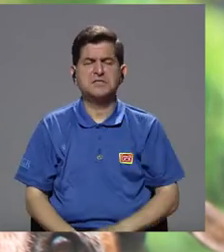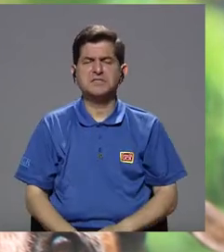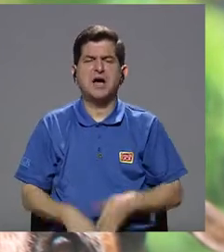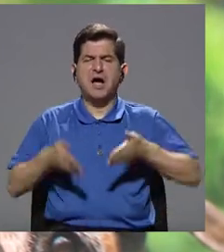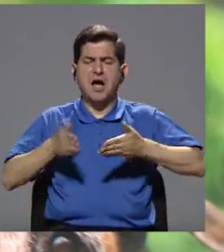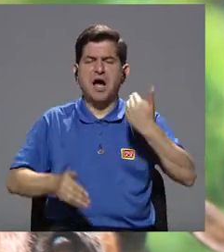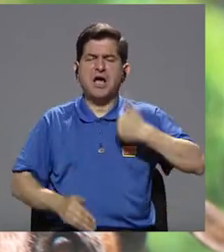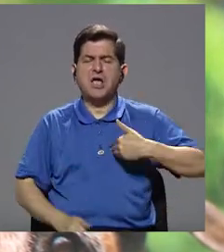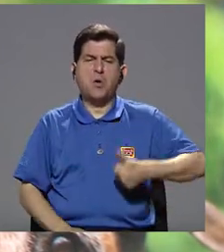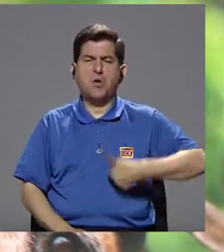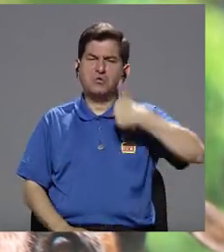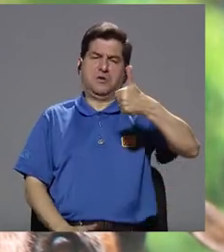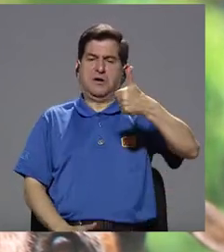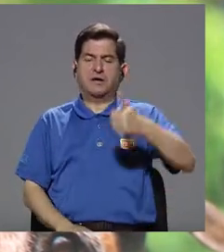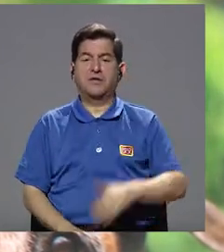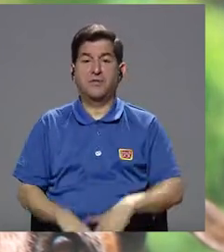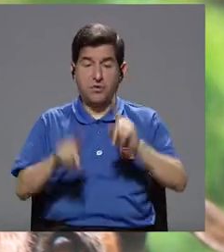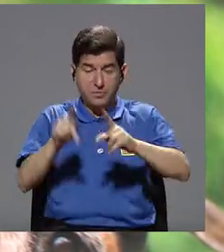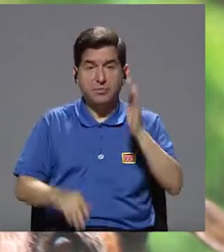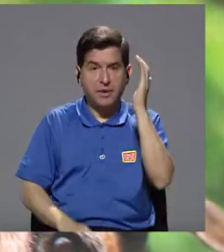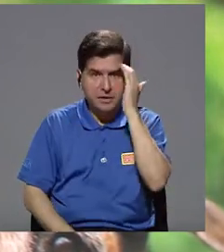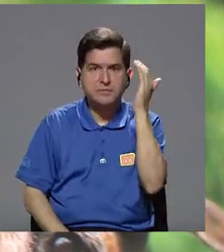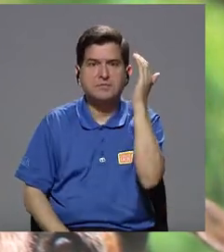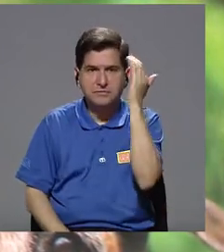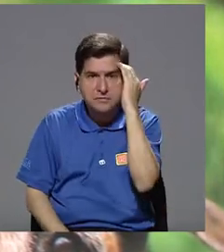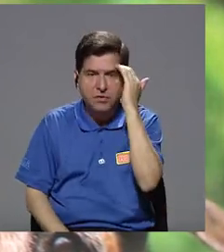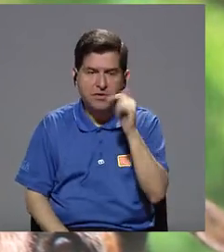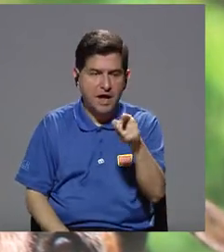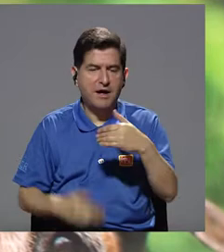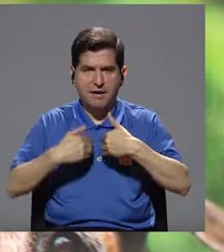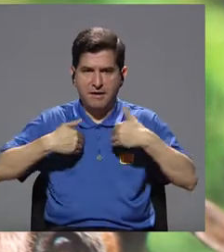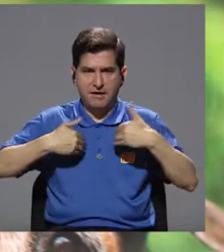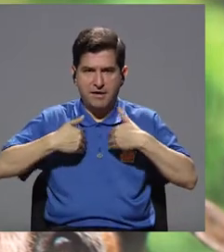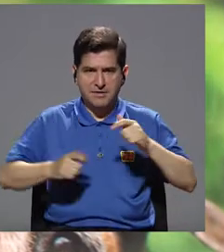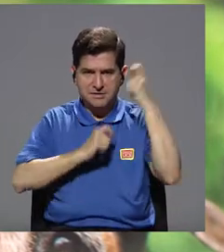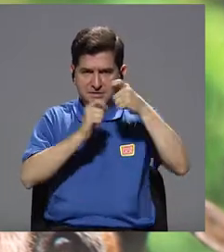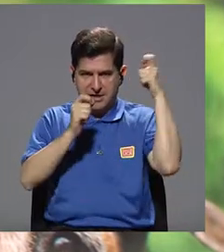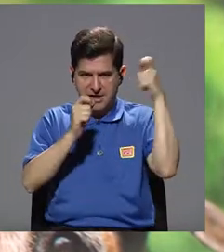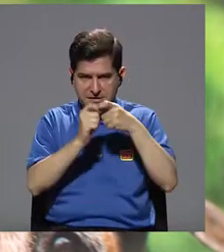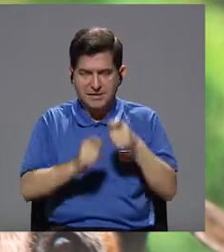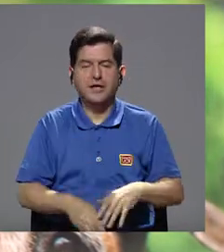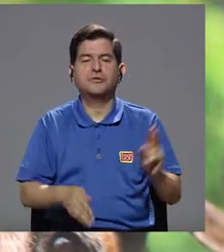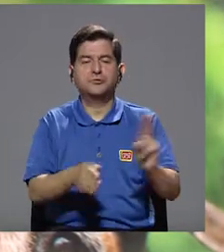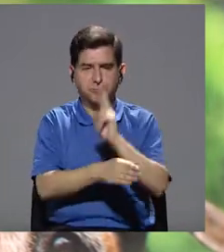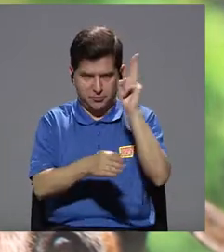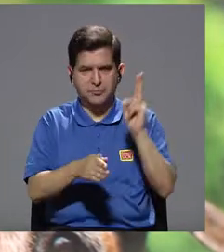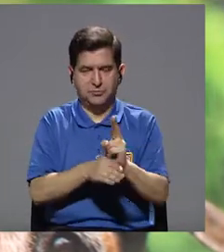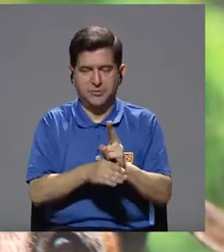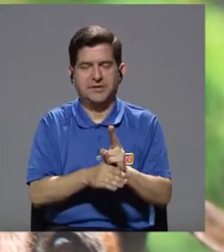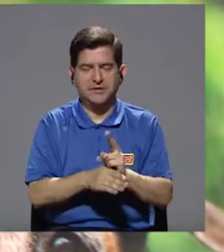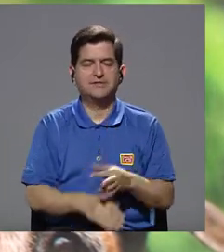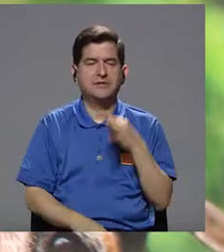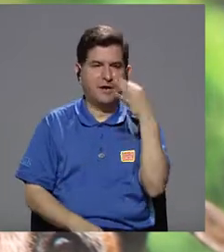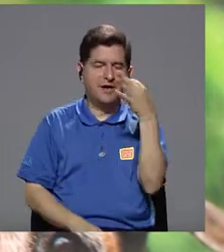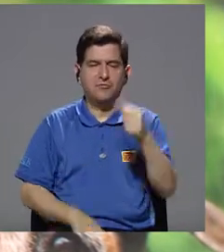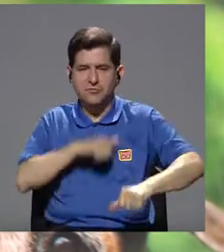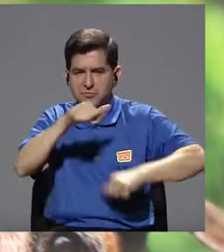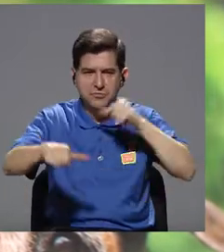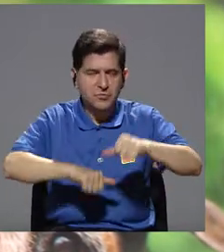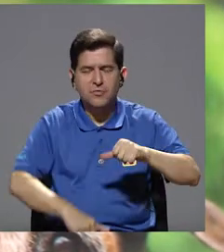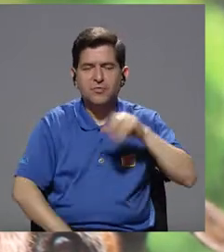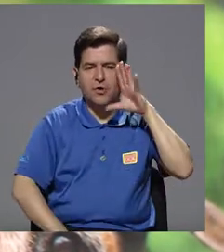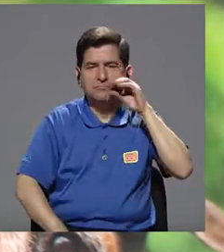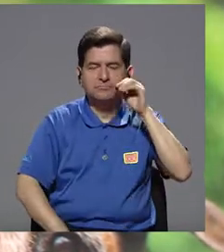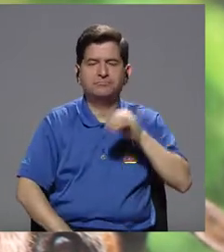campeón, o sea, son personas que están muy conscientes de que esos animales en específico están siendo utilizados y van a ser utilizados en